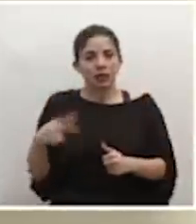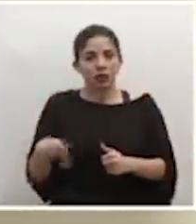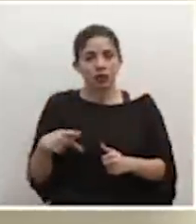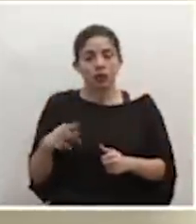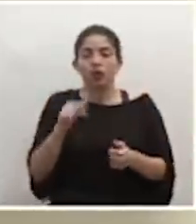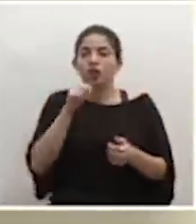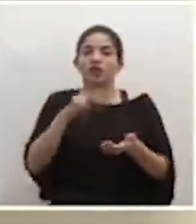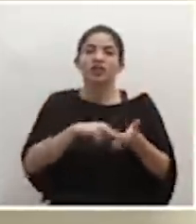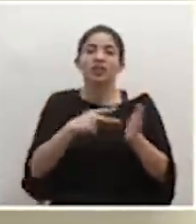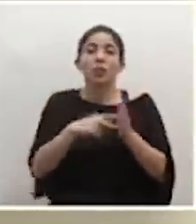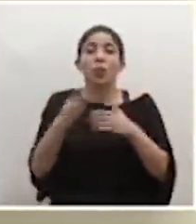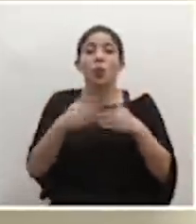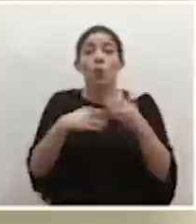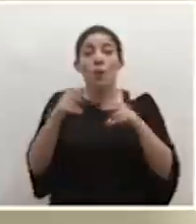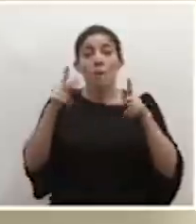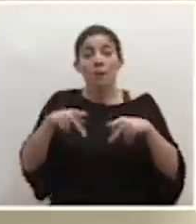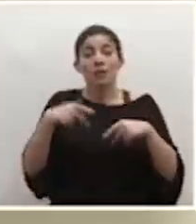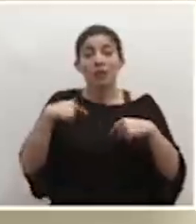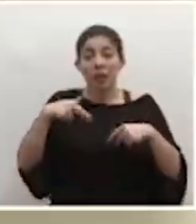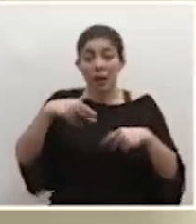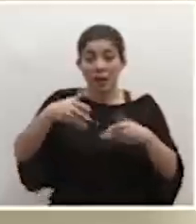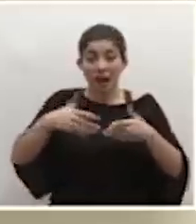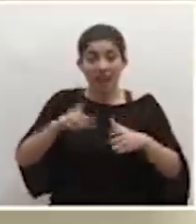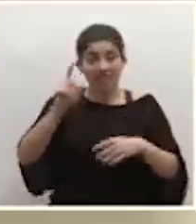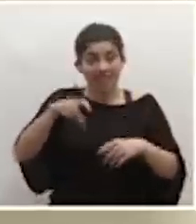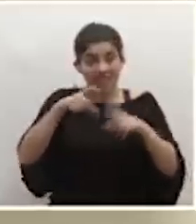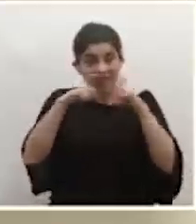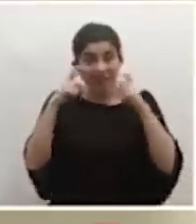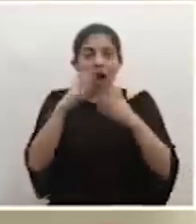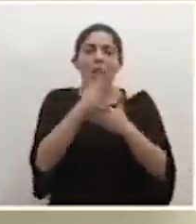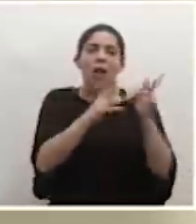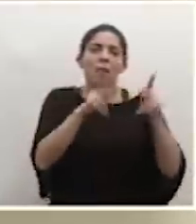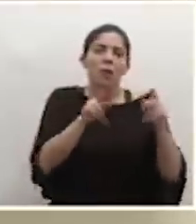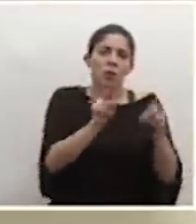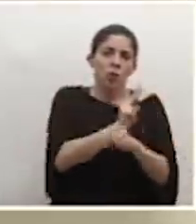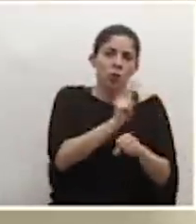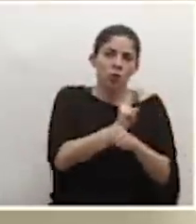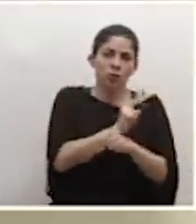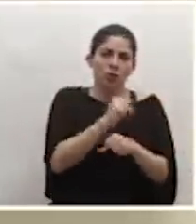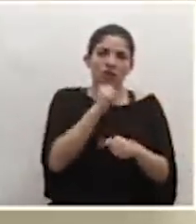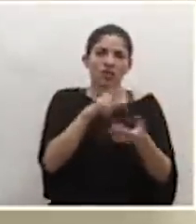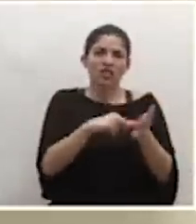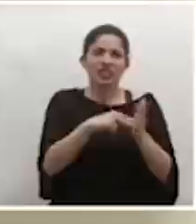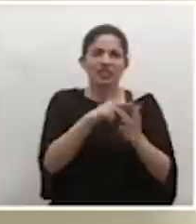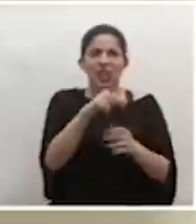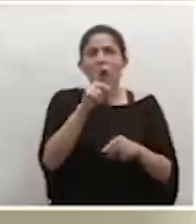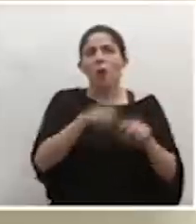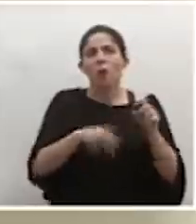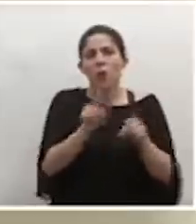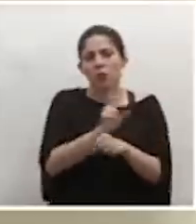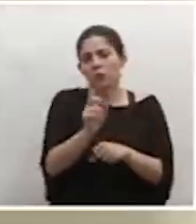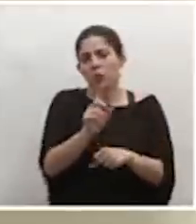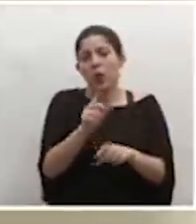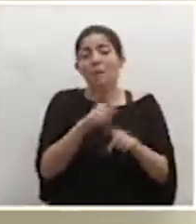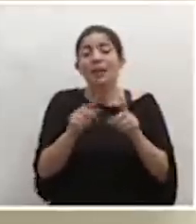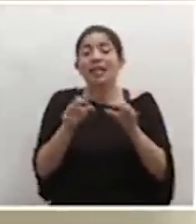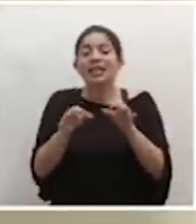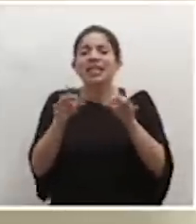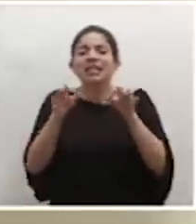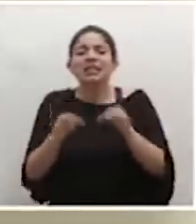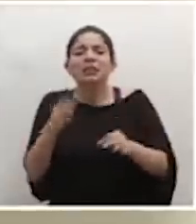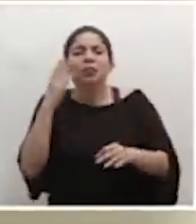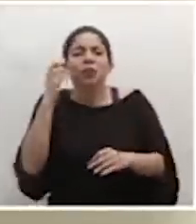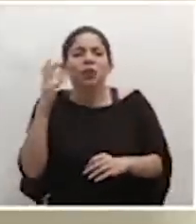cualquier persona que va en la calle tiene que usar una mascarilla. Obviamente hay gente que la usa y tampoco es que vamos a decirles que no las use, pero la decisión se toma